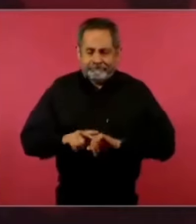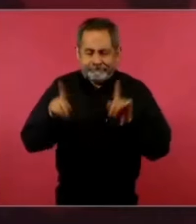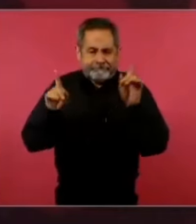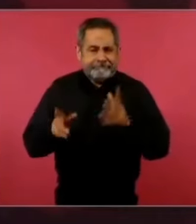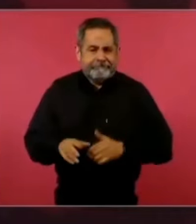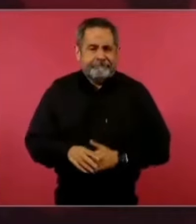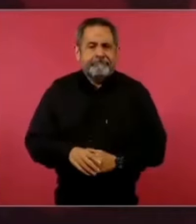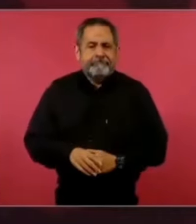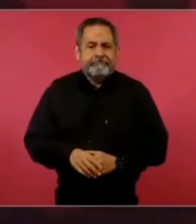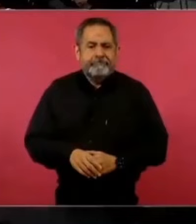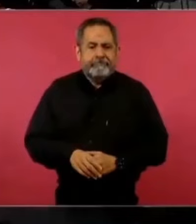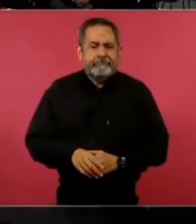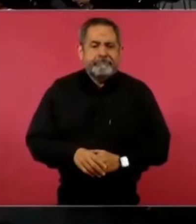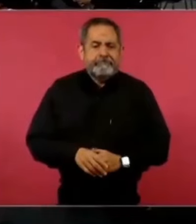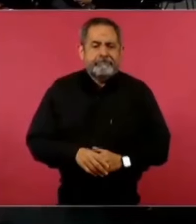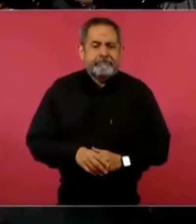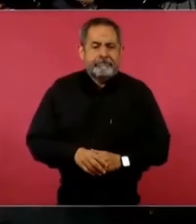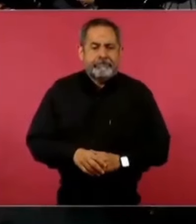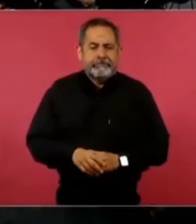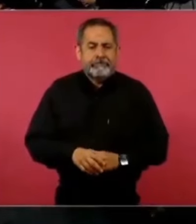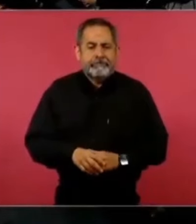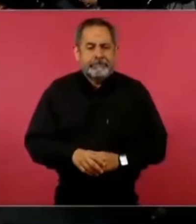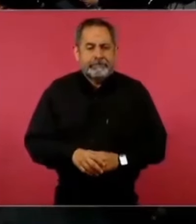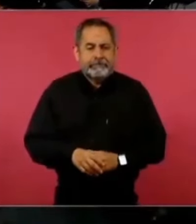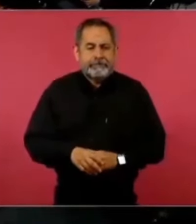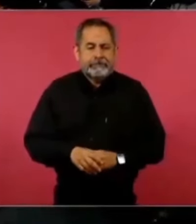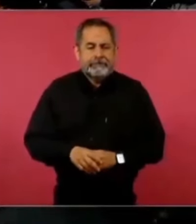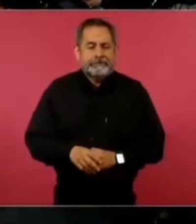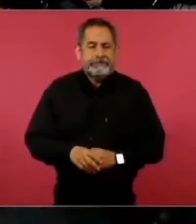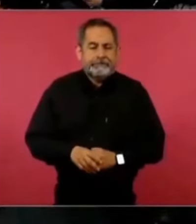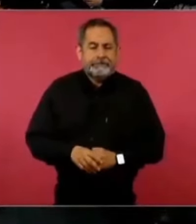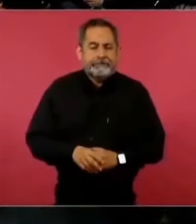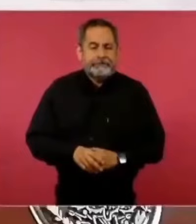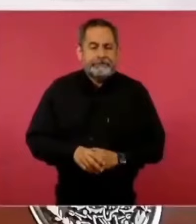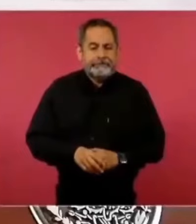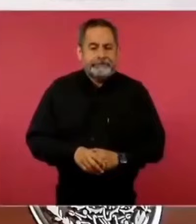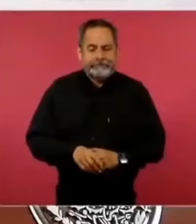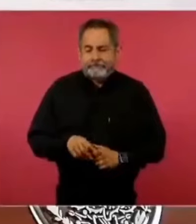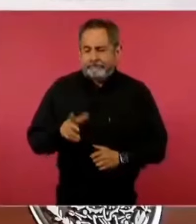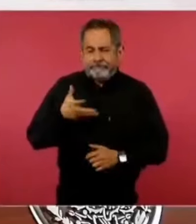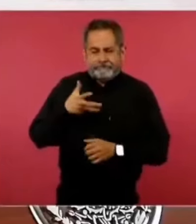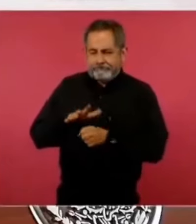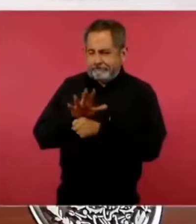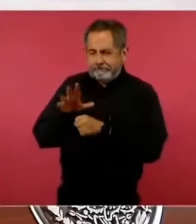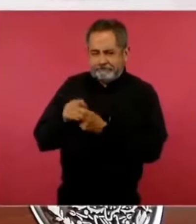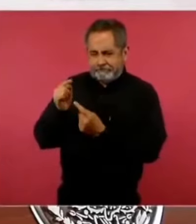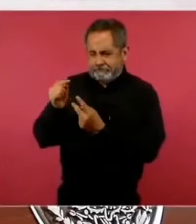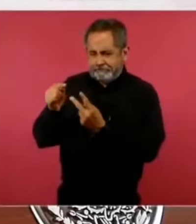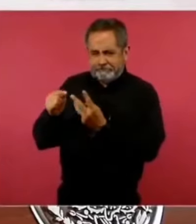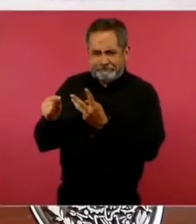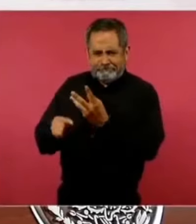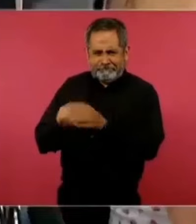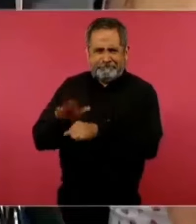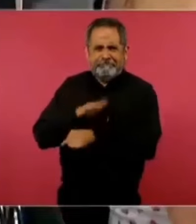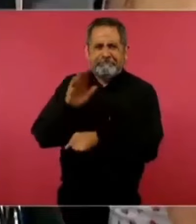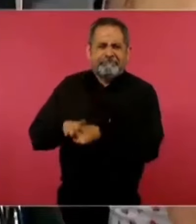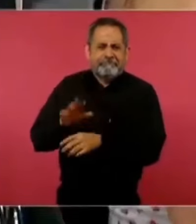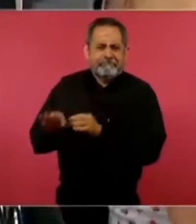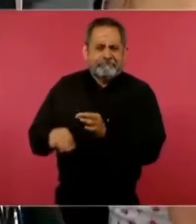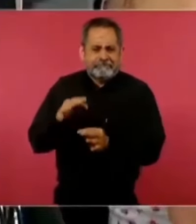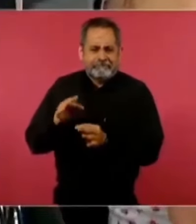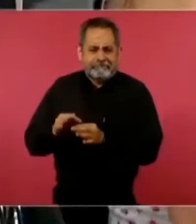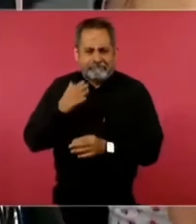excepcional, tiene todo, está